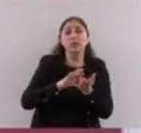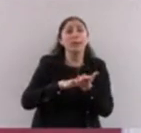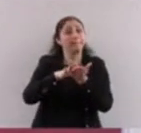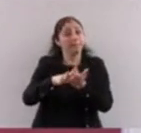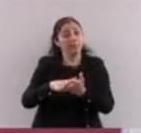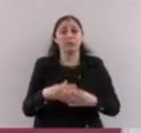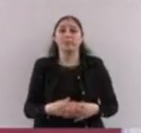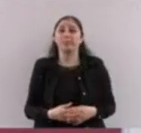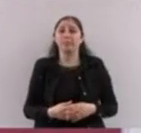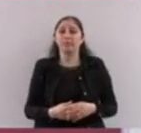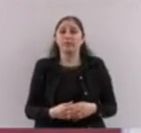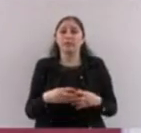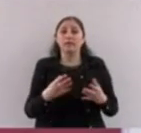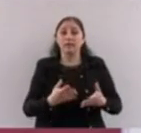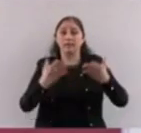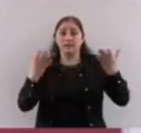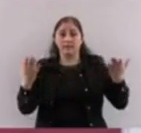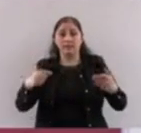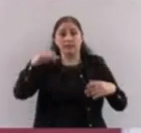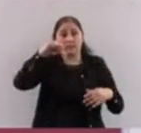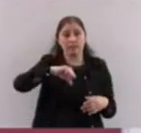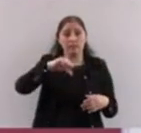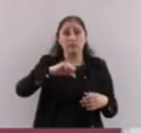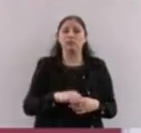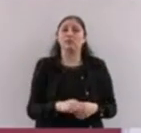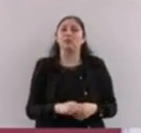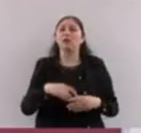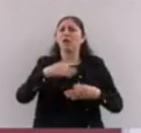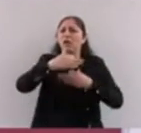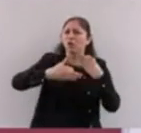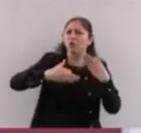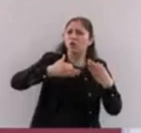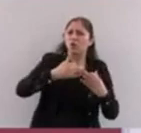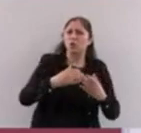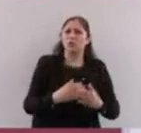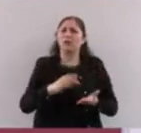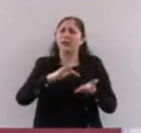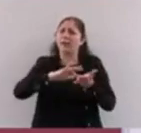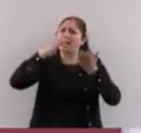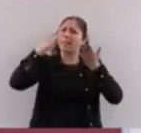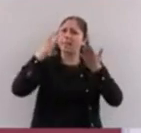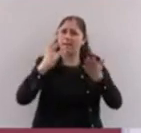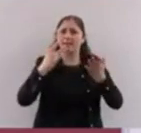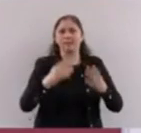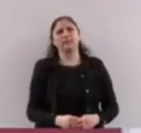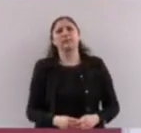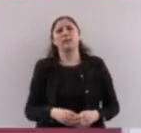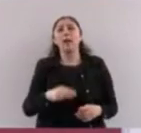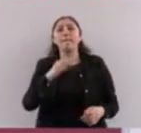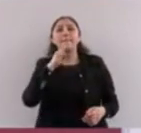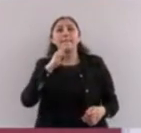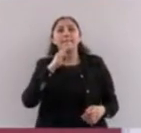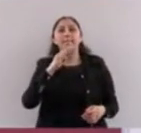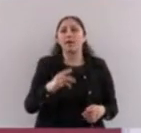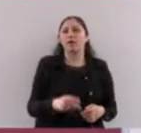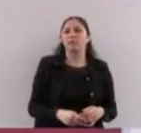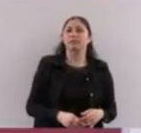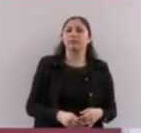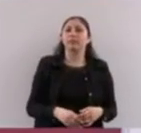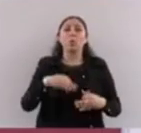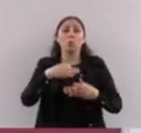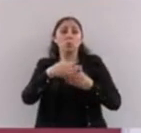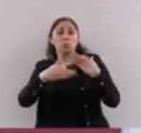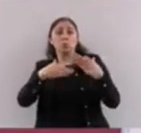Pero ese agradecimiento que todos les tenemos a nuestras madres que estuvieron en casa, que no